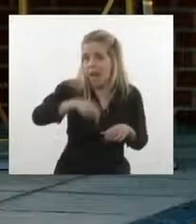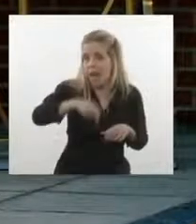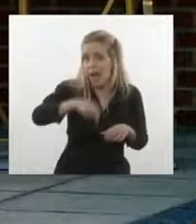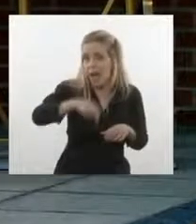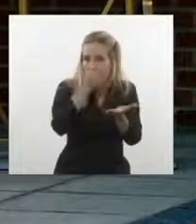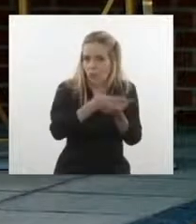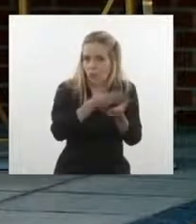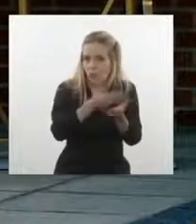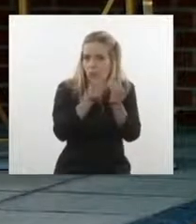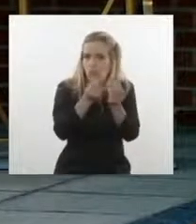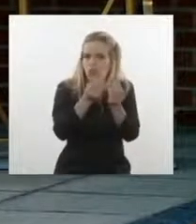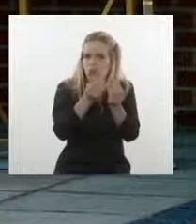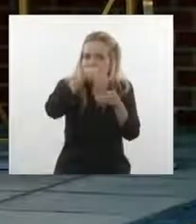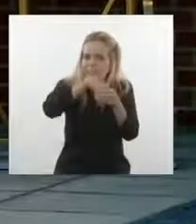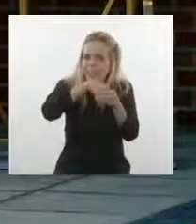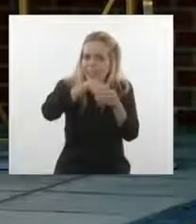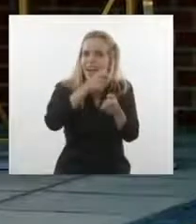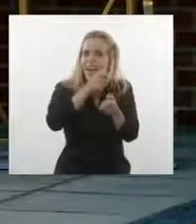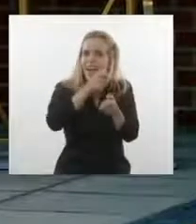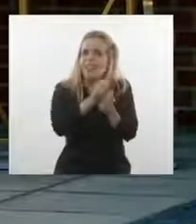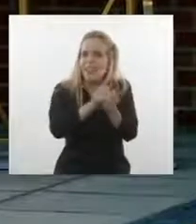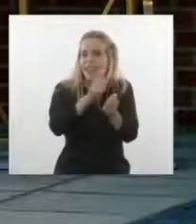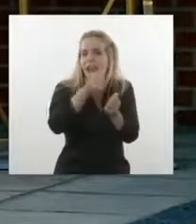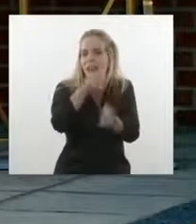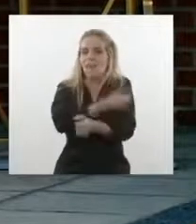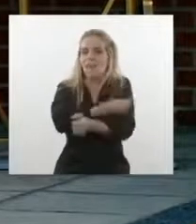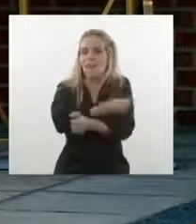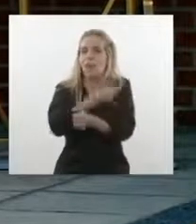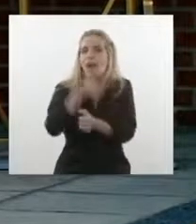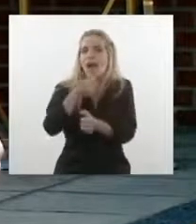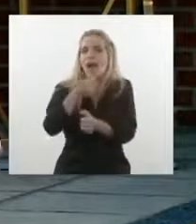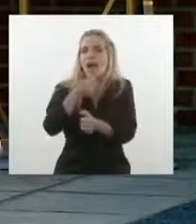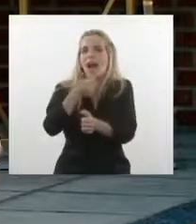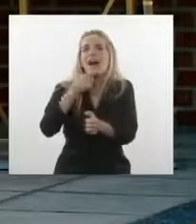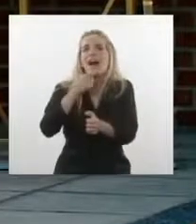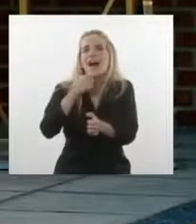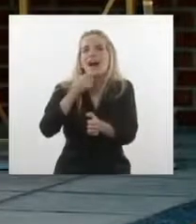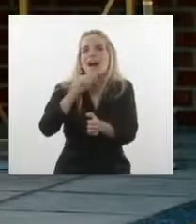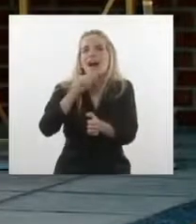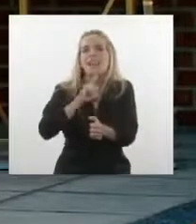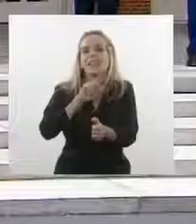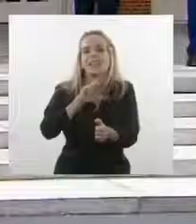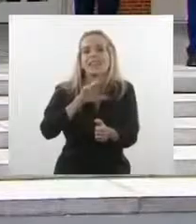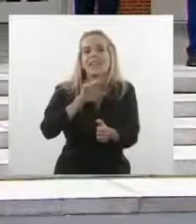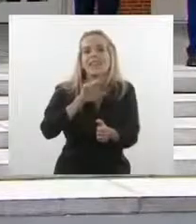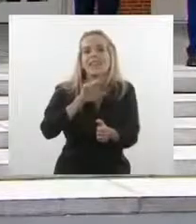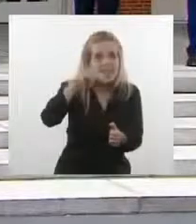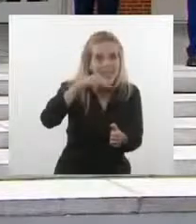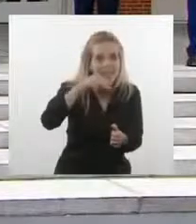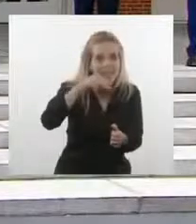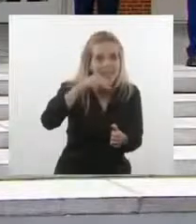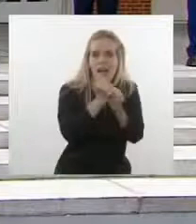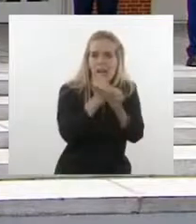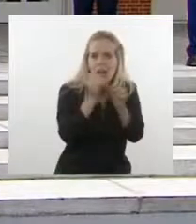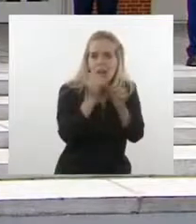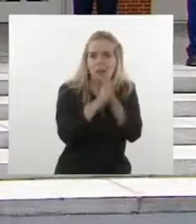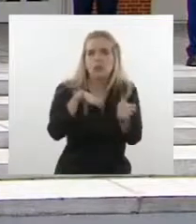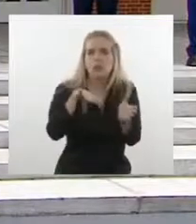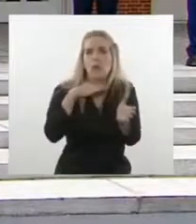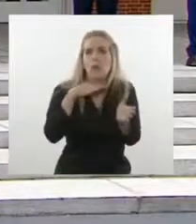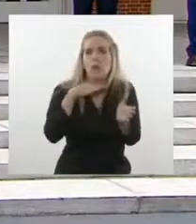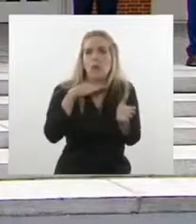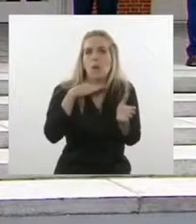principio activo de la vacuna de AstraZeneca, trabajando junto a México. Según me ha informado el presidente López Obrador,